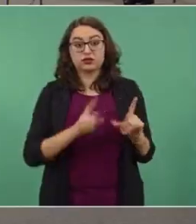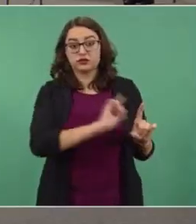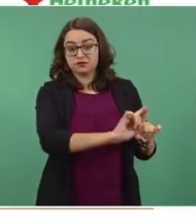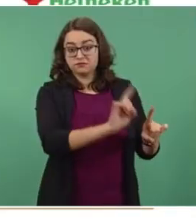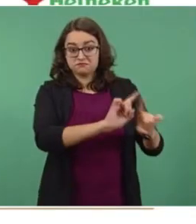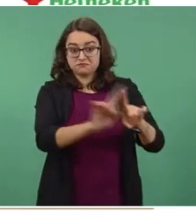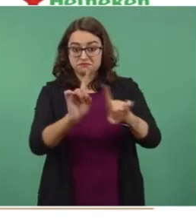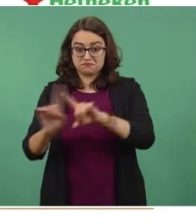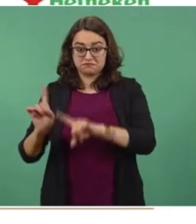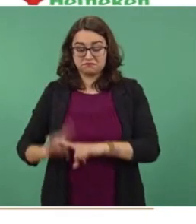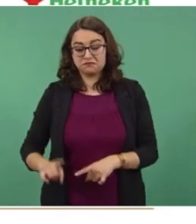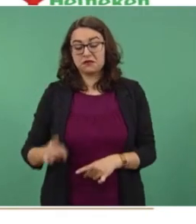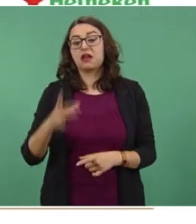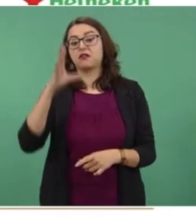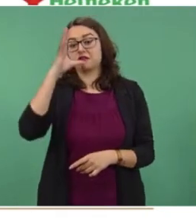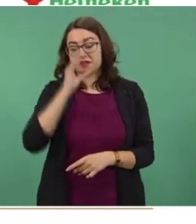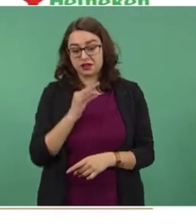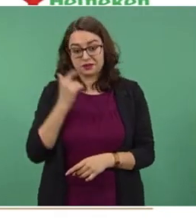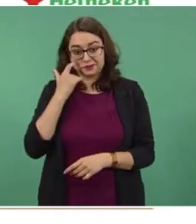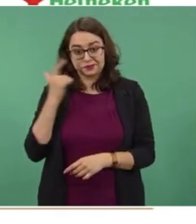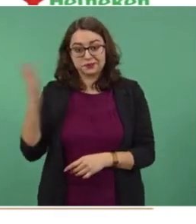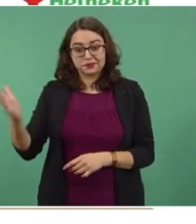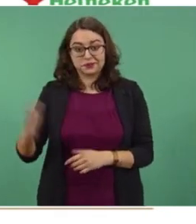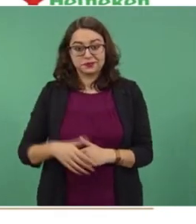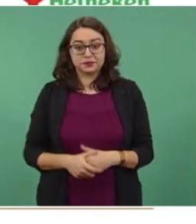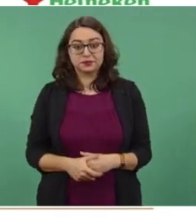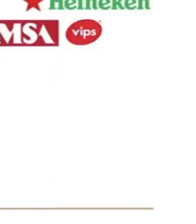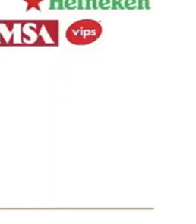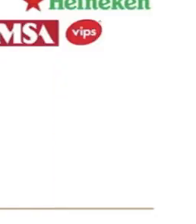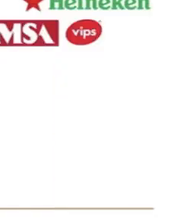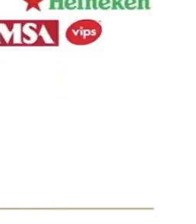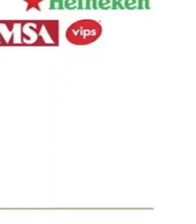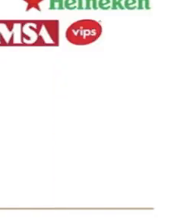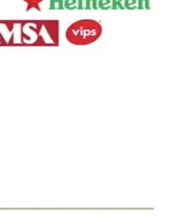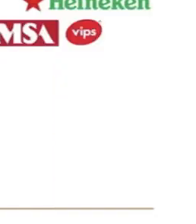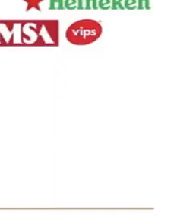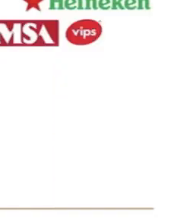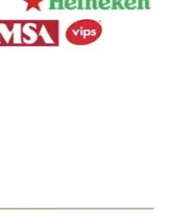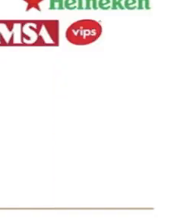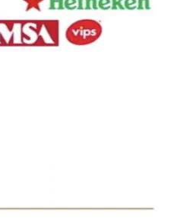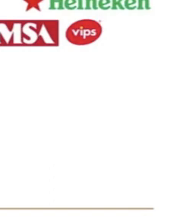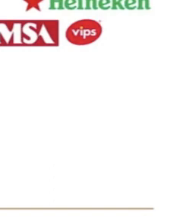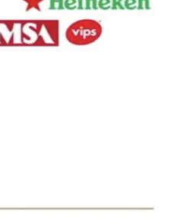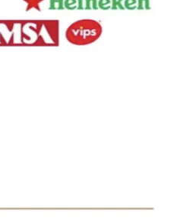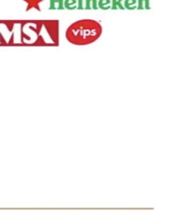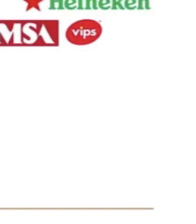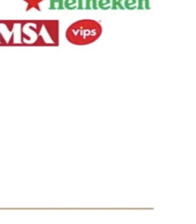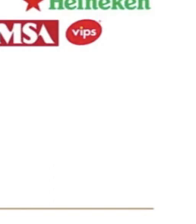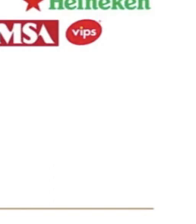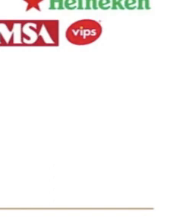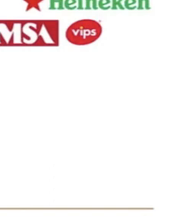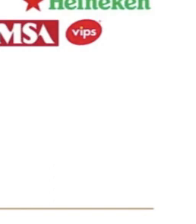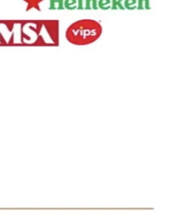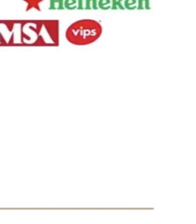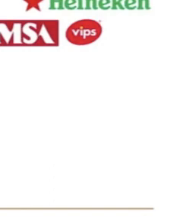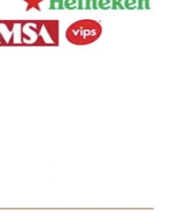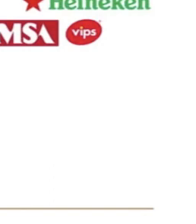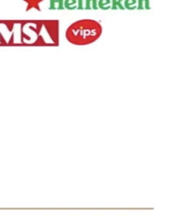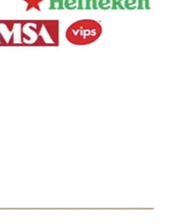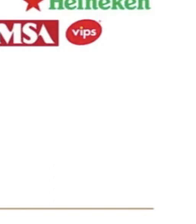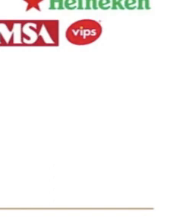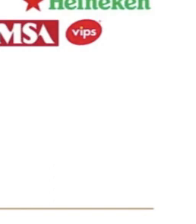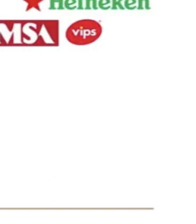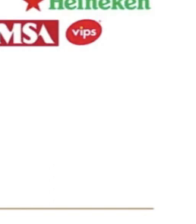y que tienen una demanda contratada de más de cinco millones o cinco mil megawatts.